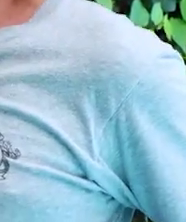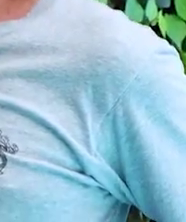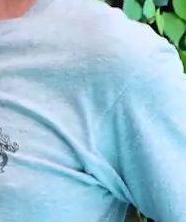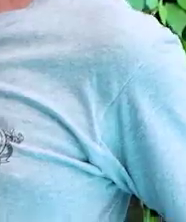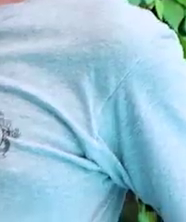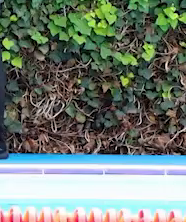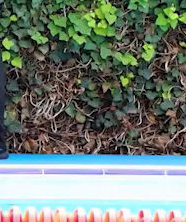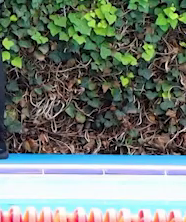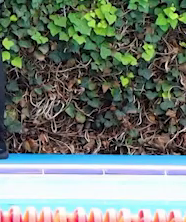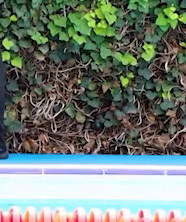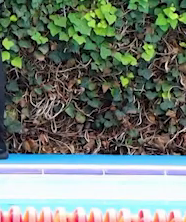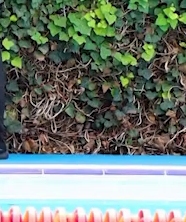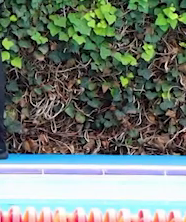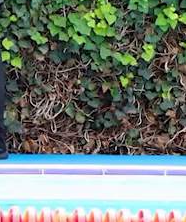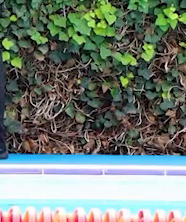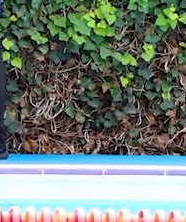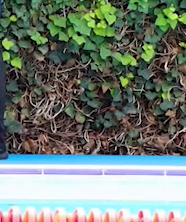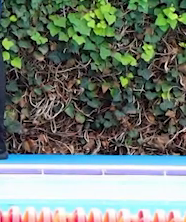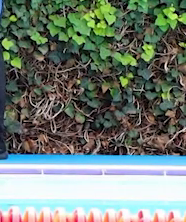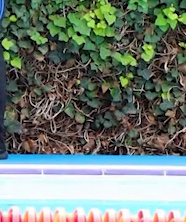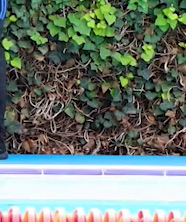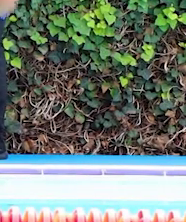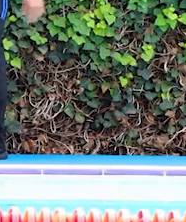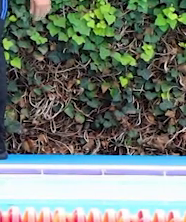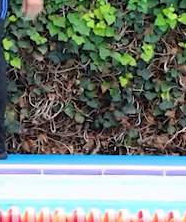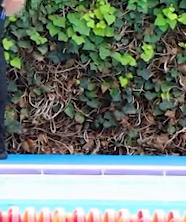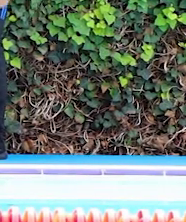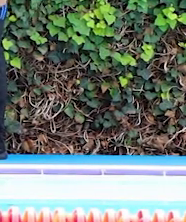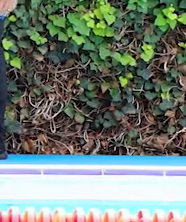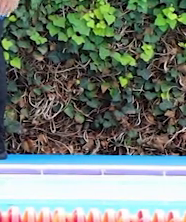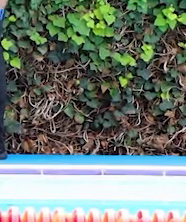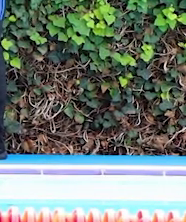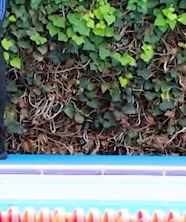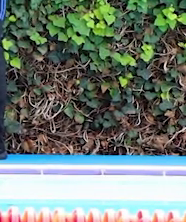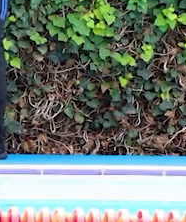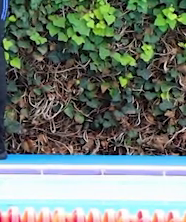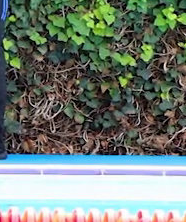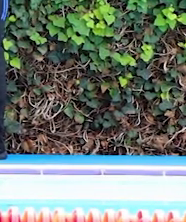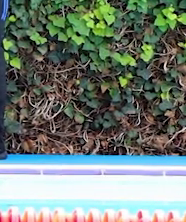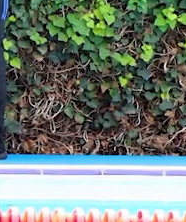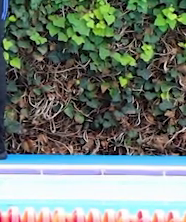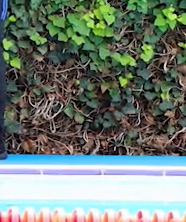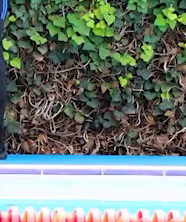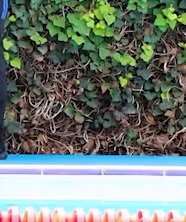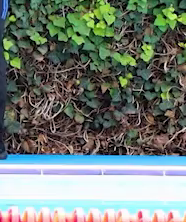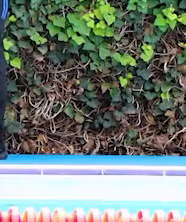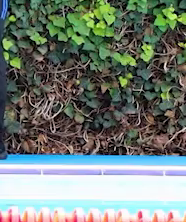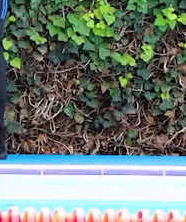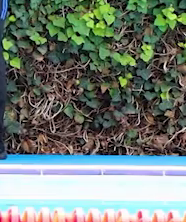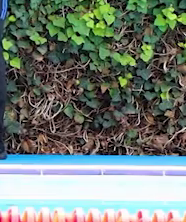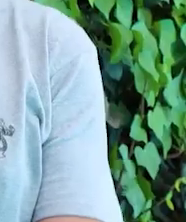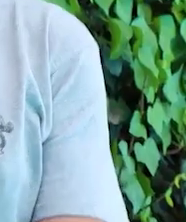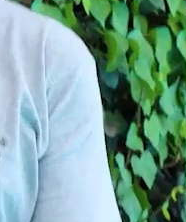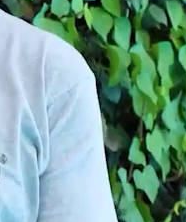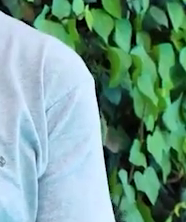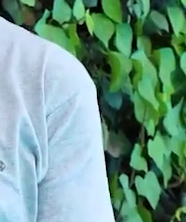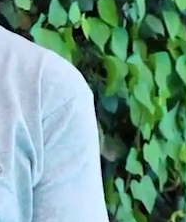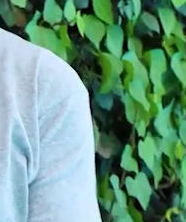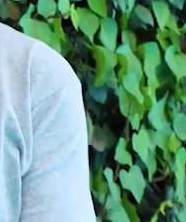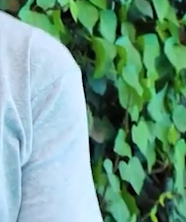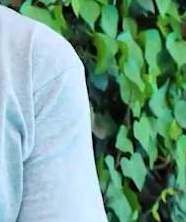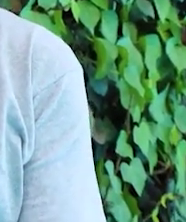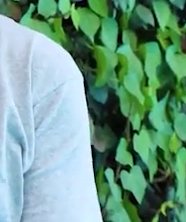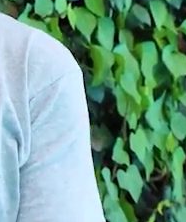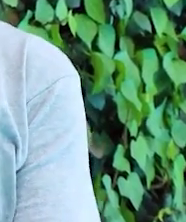en el suelo y nos vamos a estirar las piernas. Lo que vamos a hacer es elevar una pierna diez veces